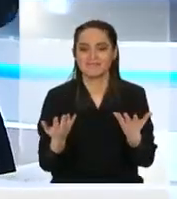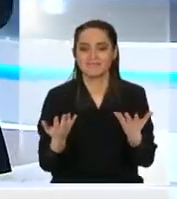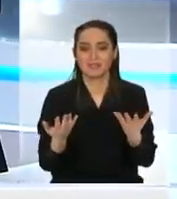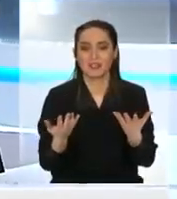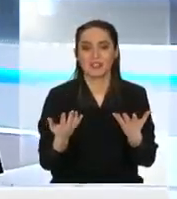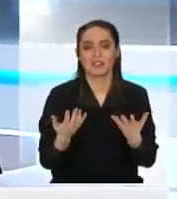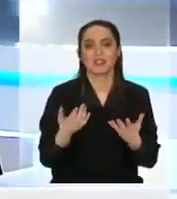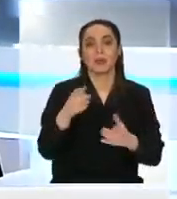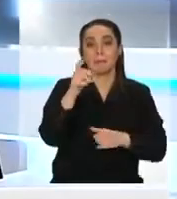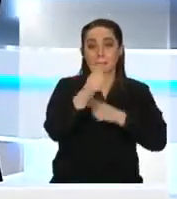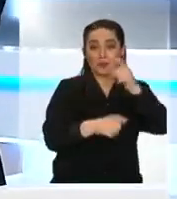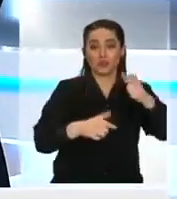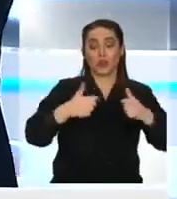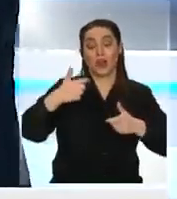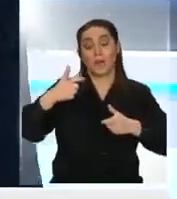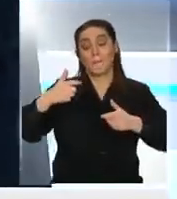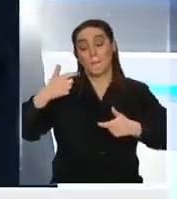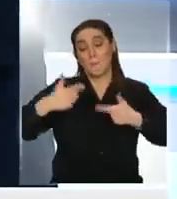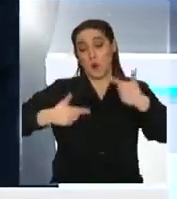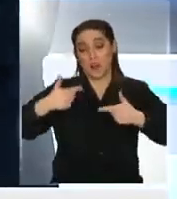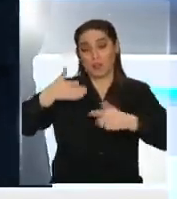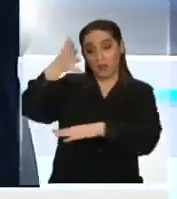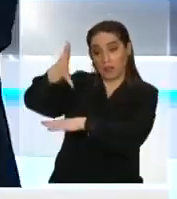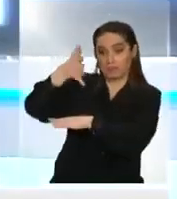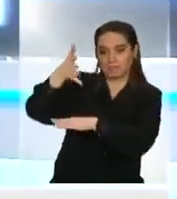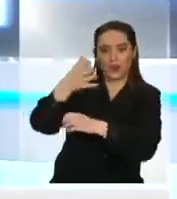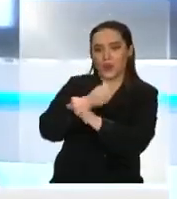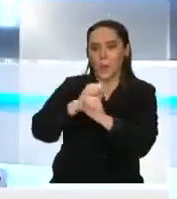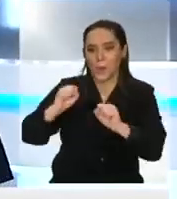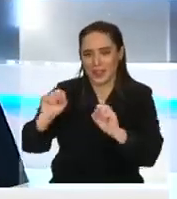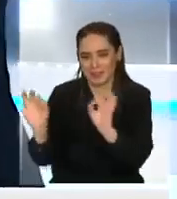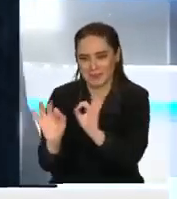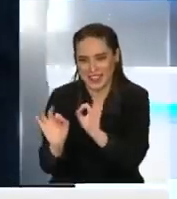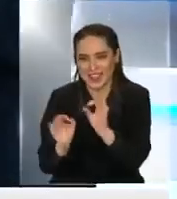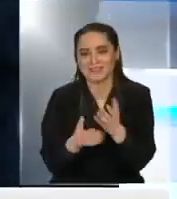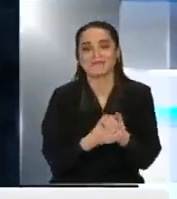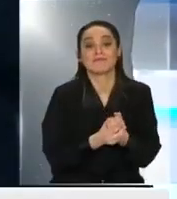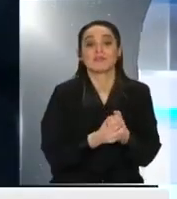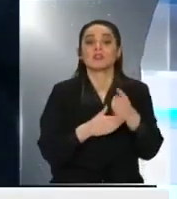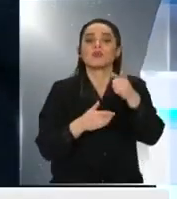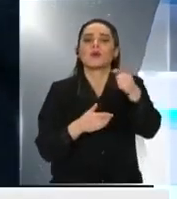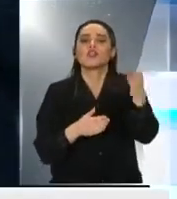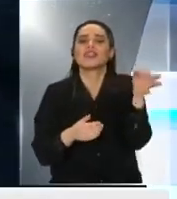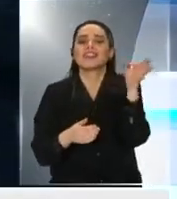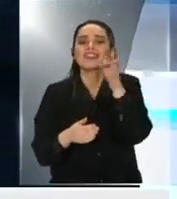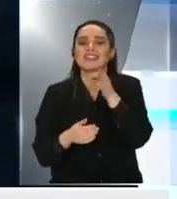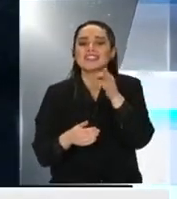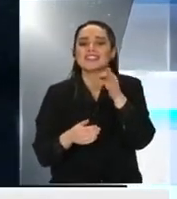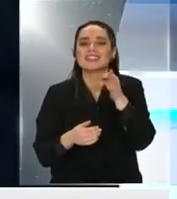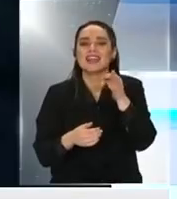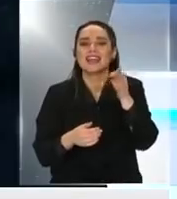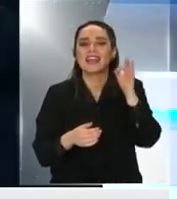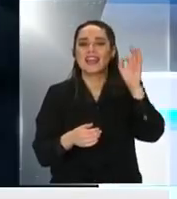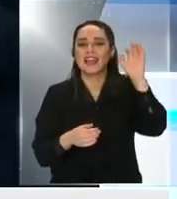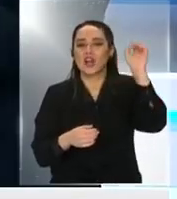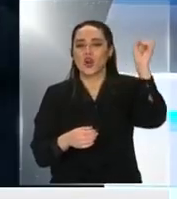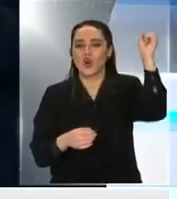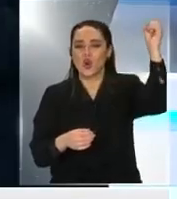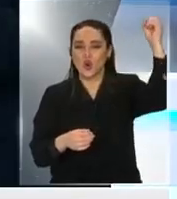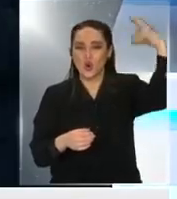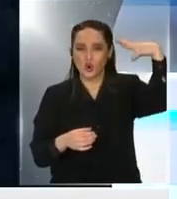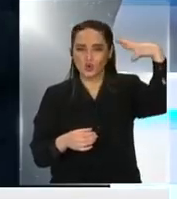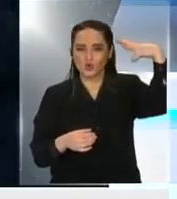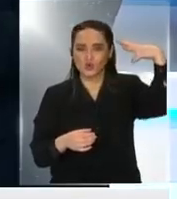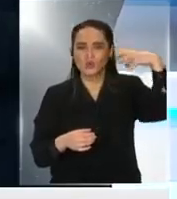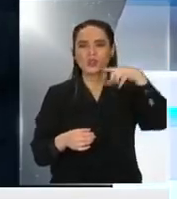500 discursos políticos no son capaces de explicar y su compromiso es notable. Cuando te habla de las luminarias, ¿tú crees que es una persecución